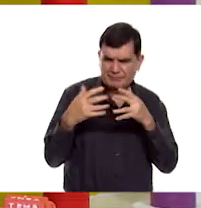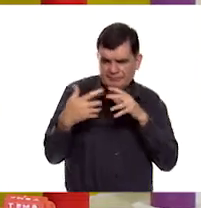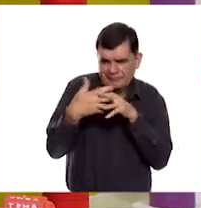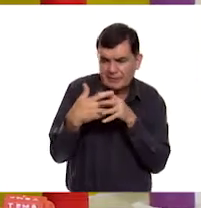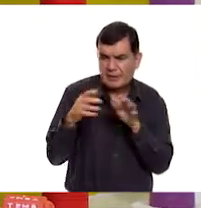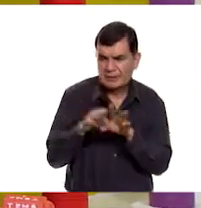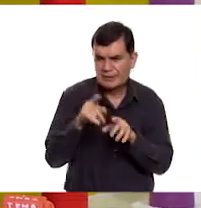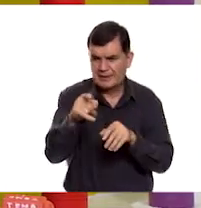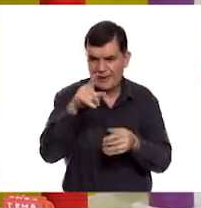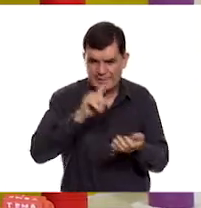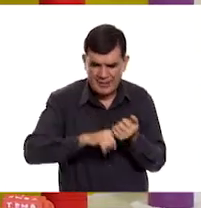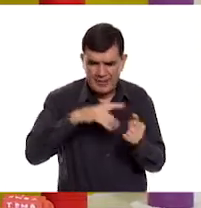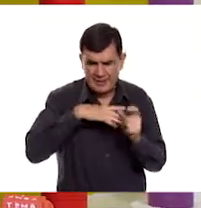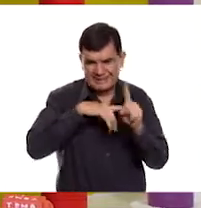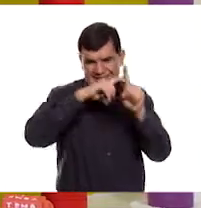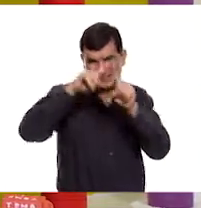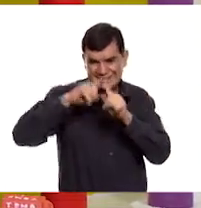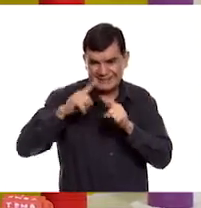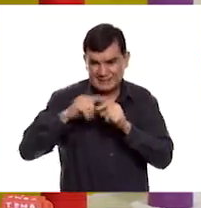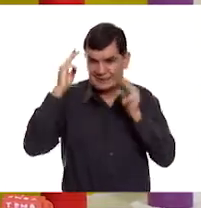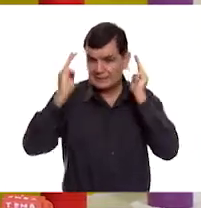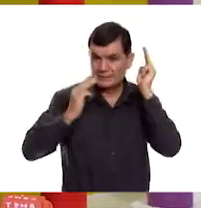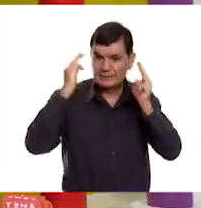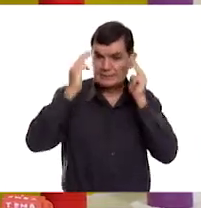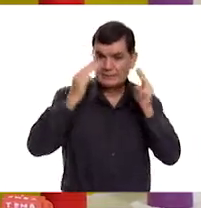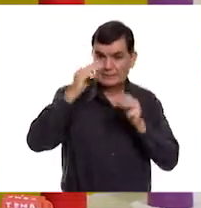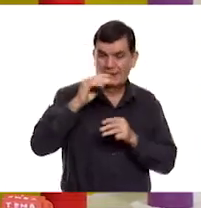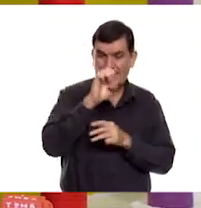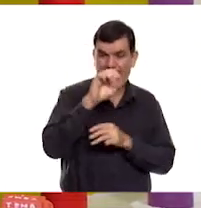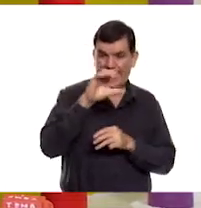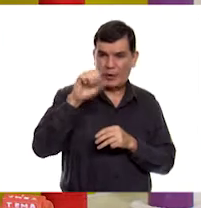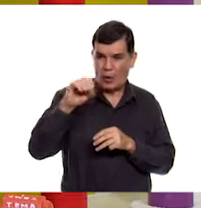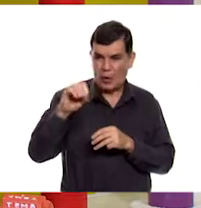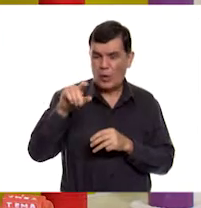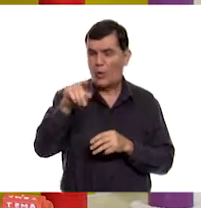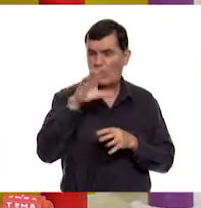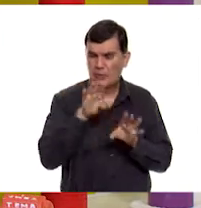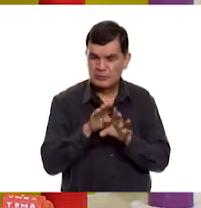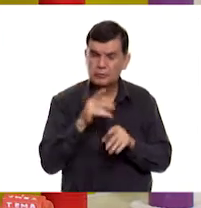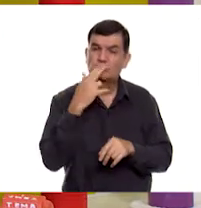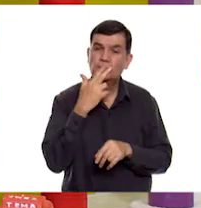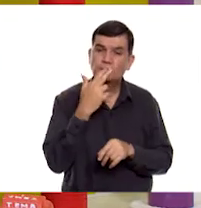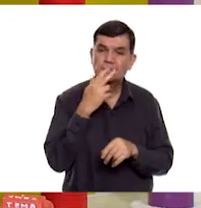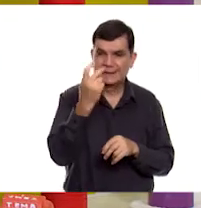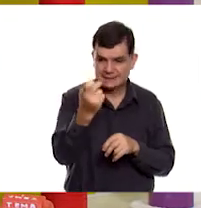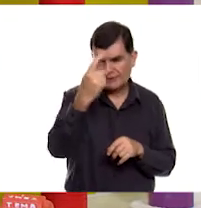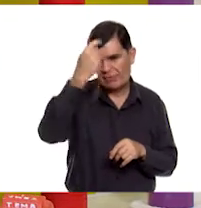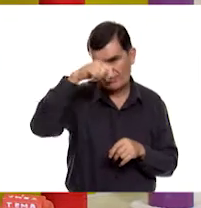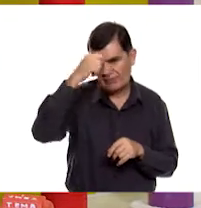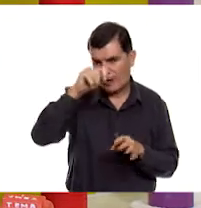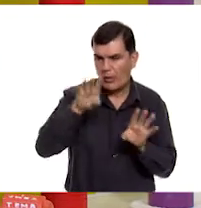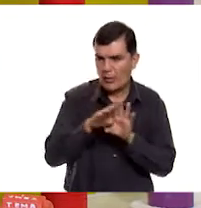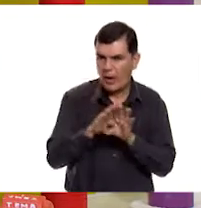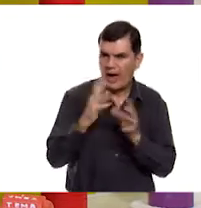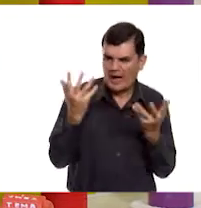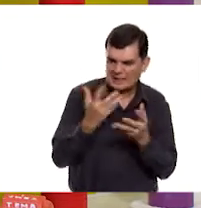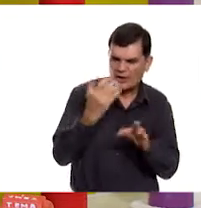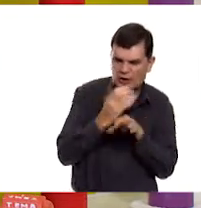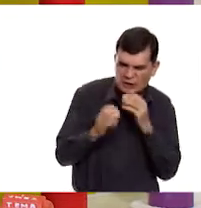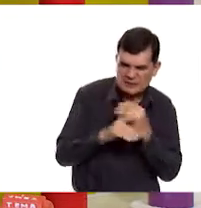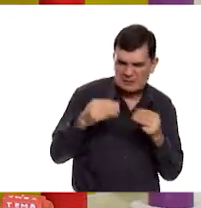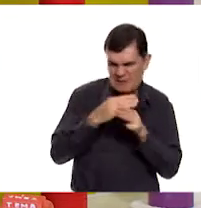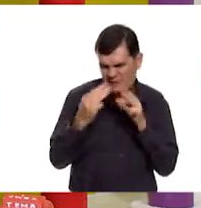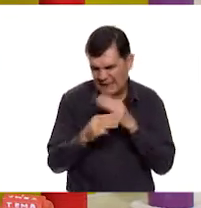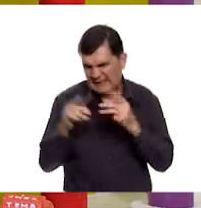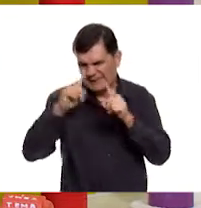que ahí dentro hay muchas piezas en el Museo Experimental de El Eco que utilizan esta técnica con diversos materiales